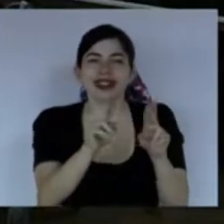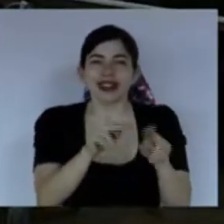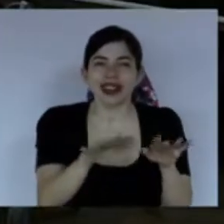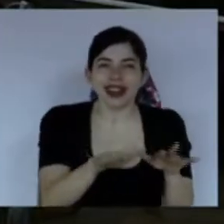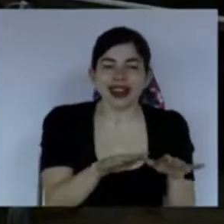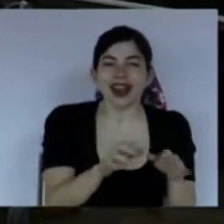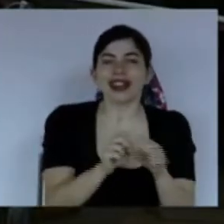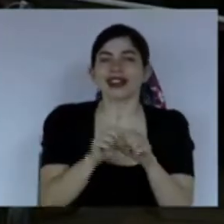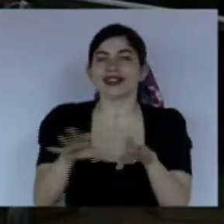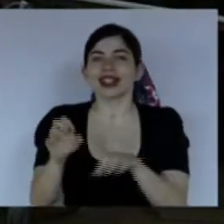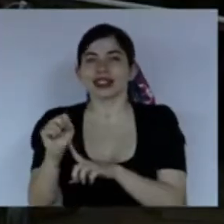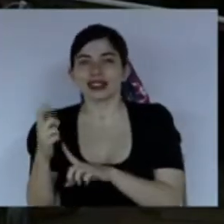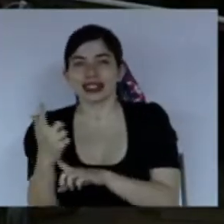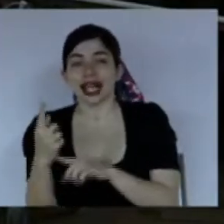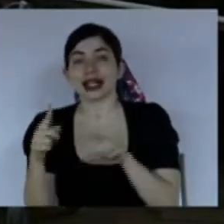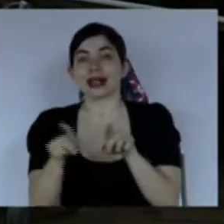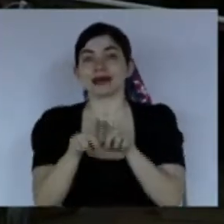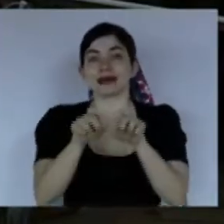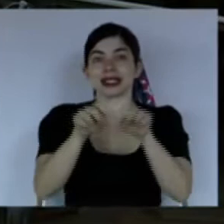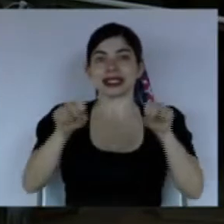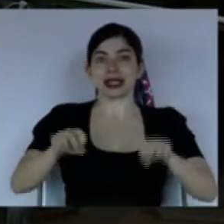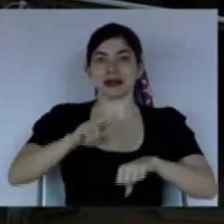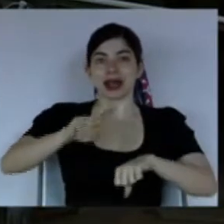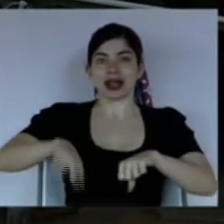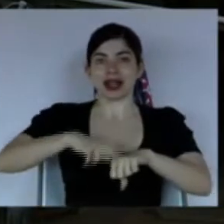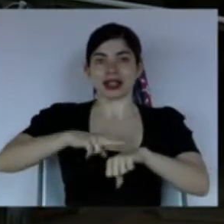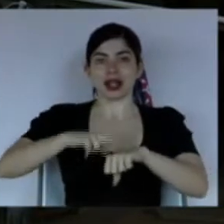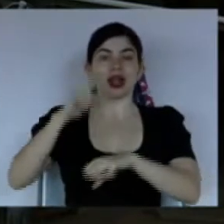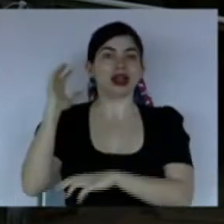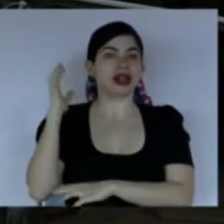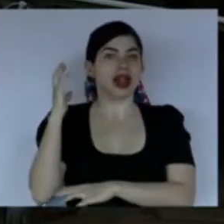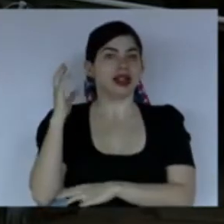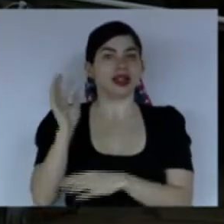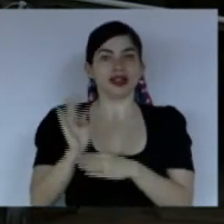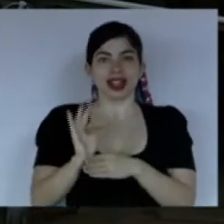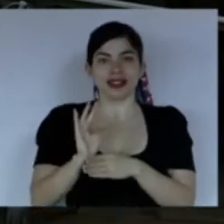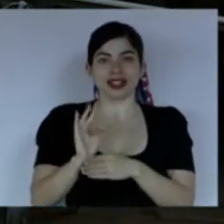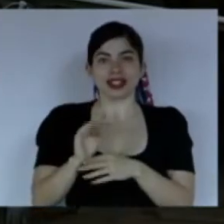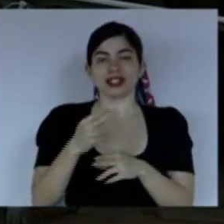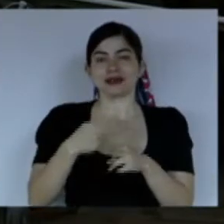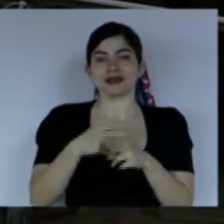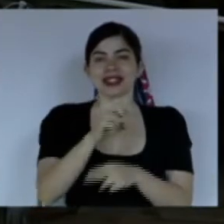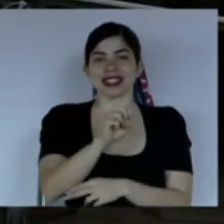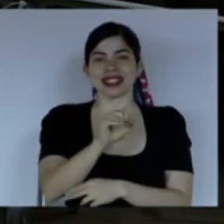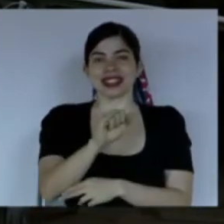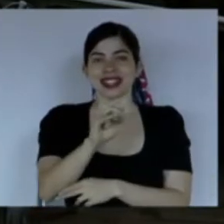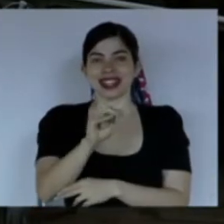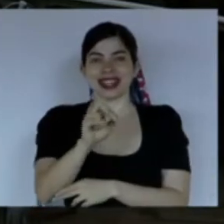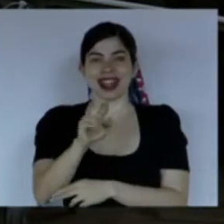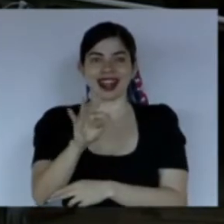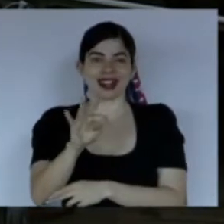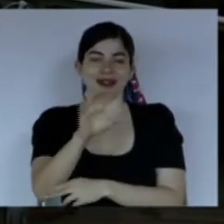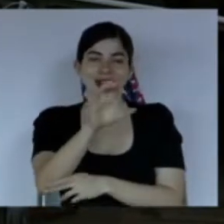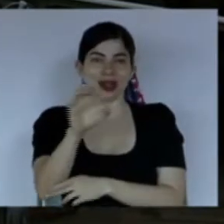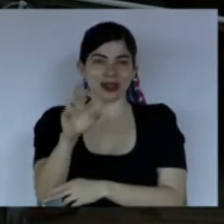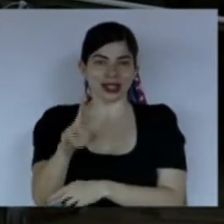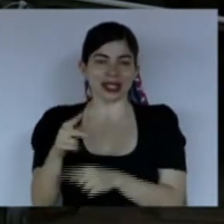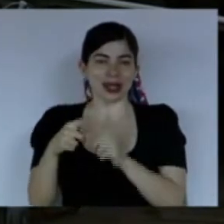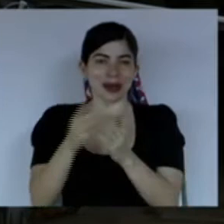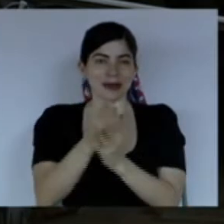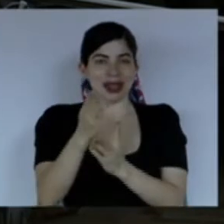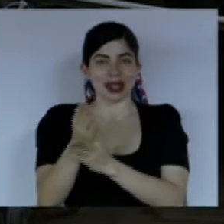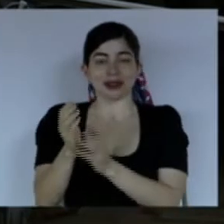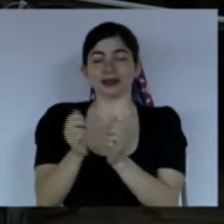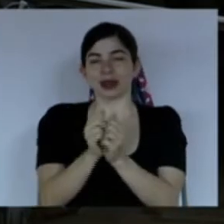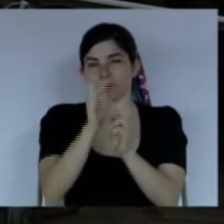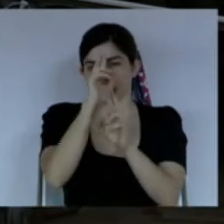Y por supuesto por el Sistema Nacional de Radio y Televisión CINART Costa Rica Medios Les solicito por favor muy